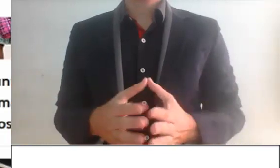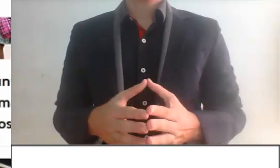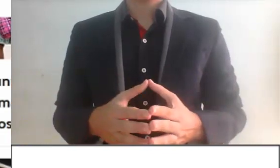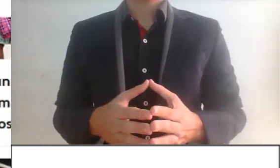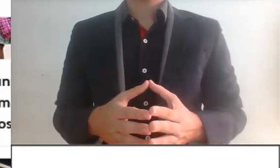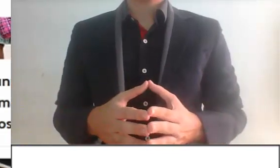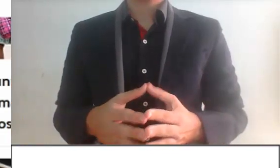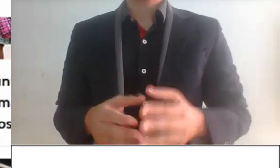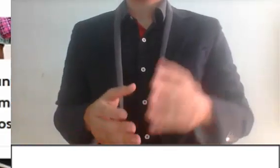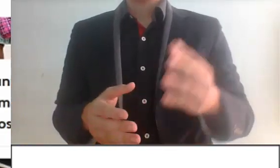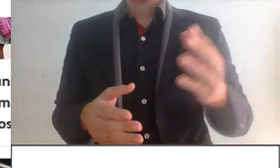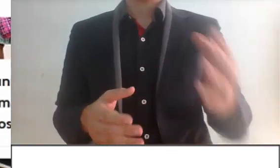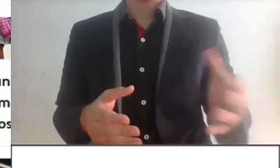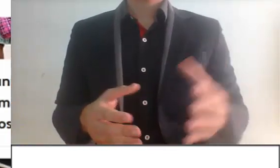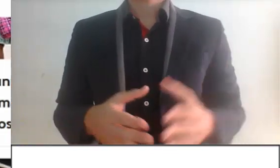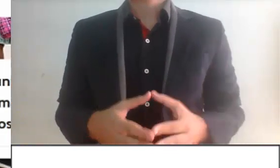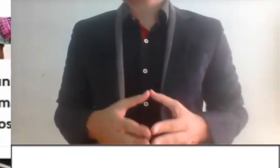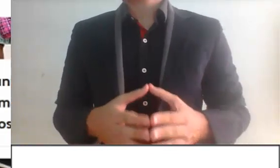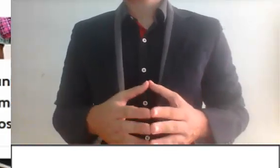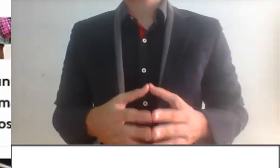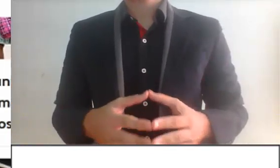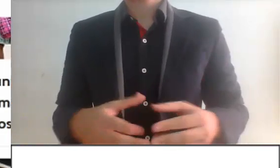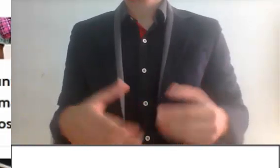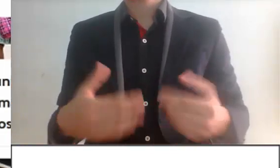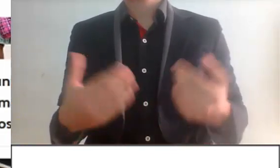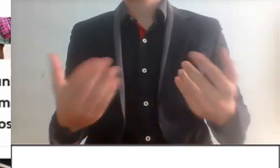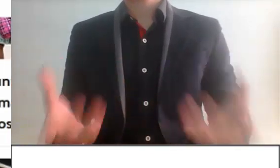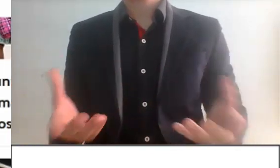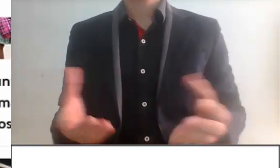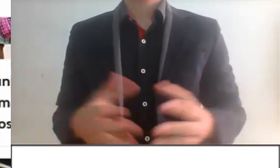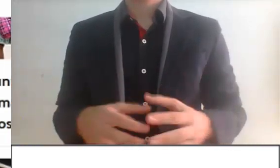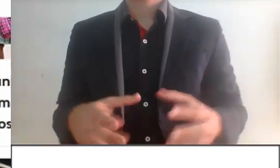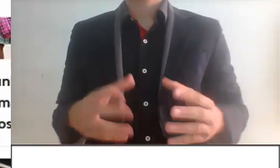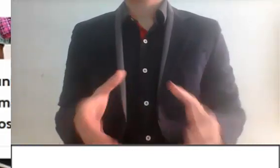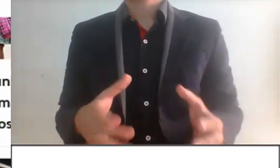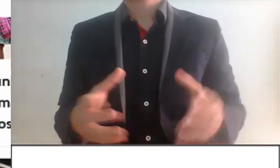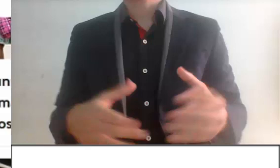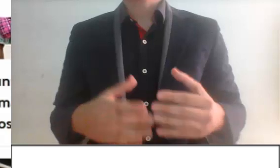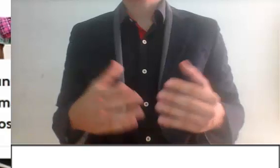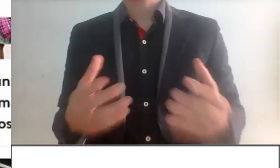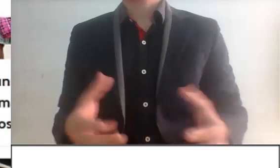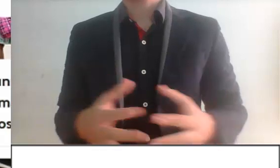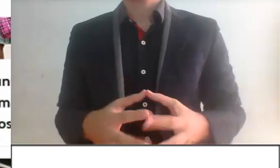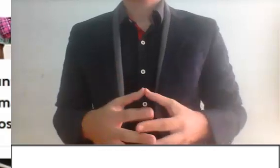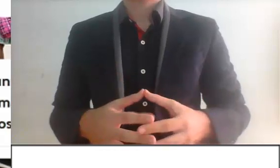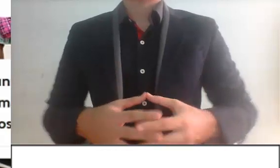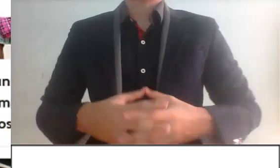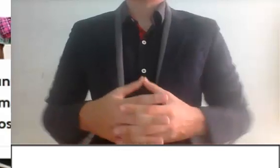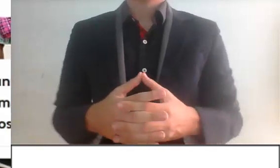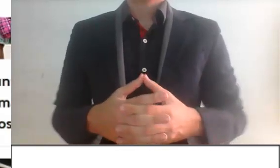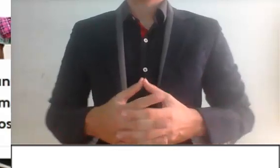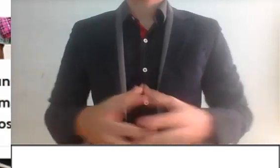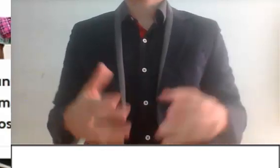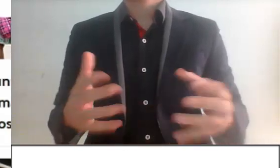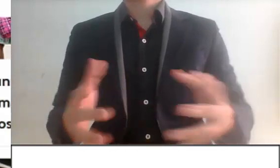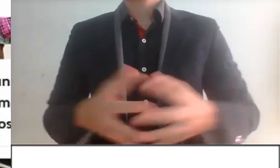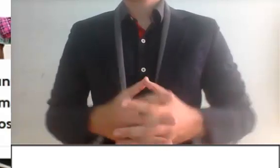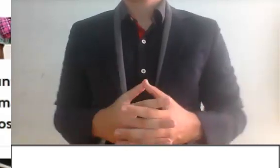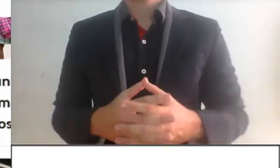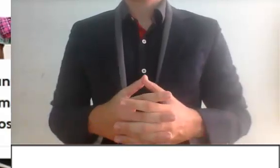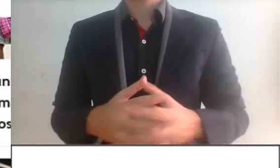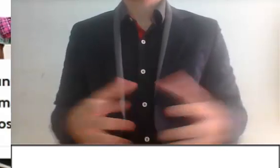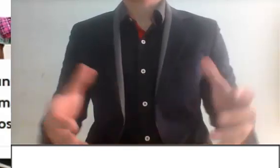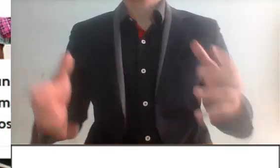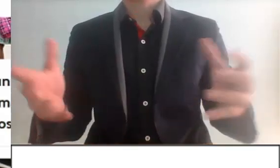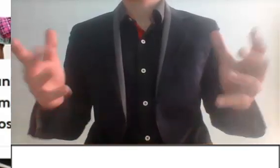parece una muy buena noticia y no es que se quiera presionar ni acabar con las grandes empresas como muchos personajes suelen decir. Dicen, no, es que Andrés Manuel López